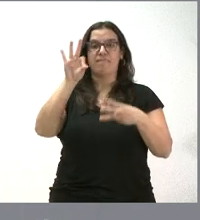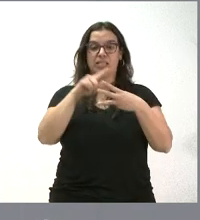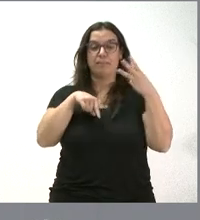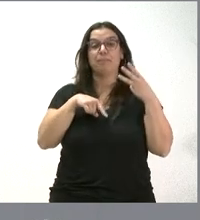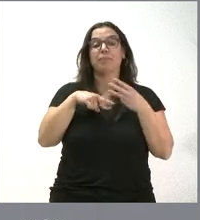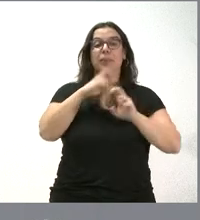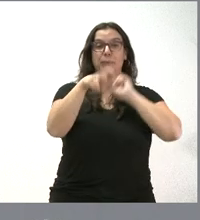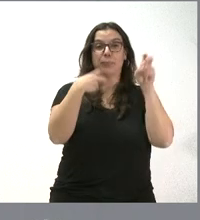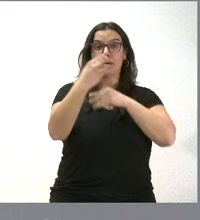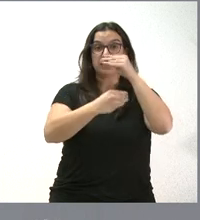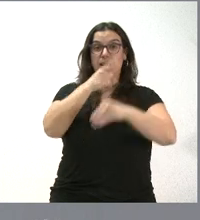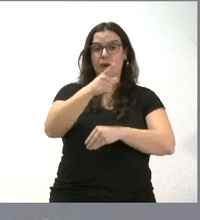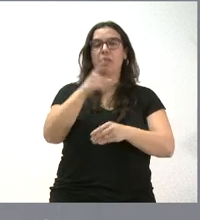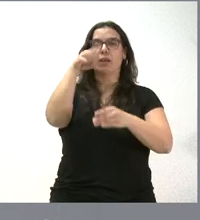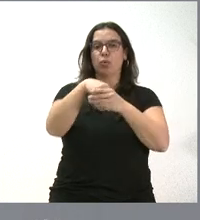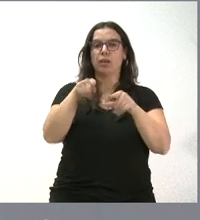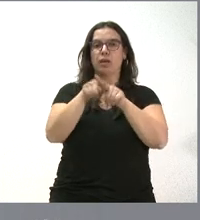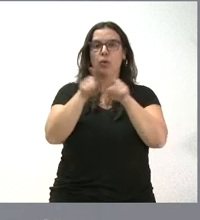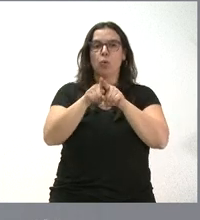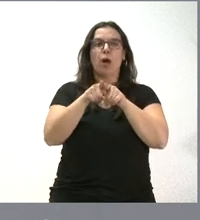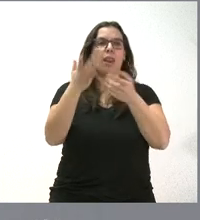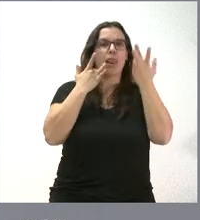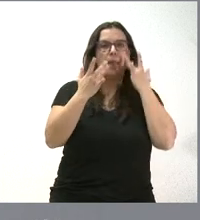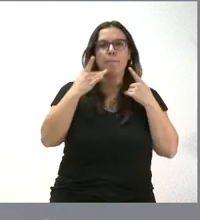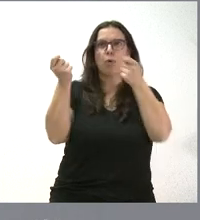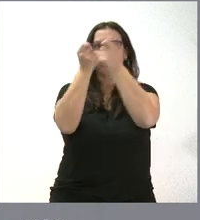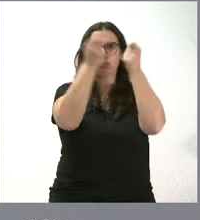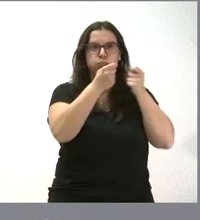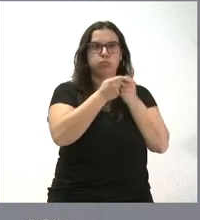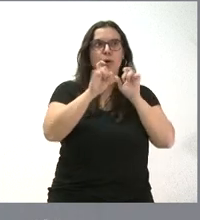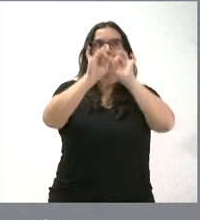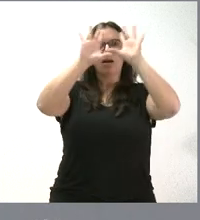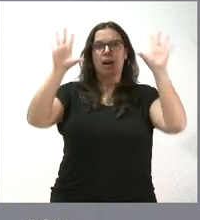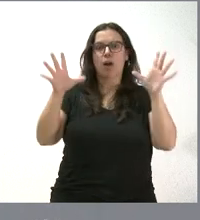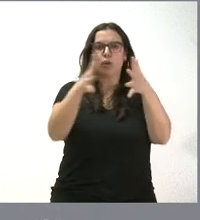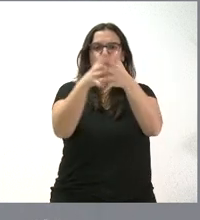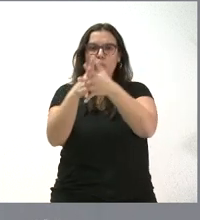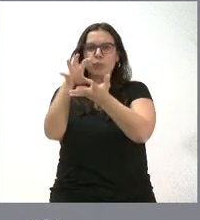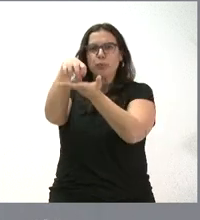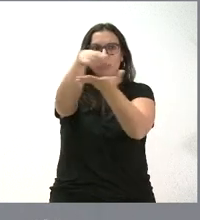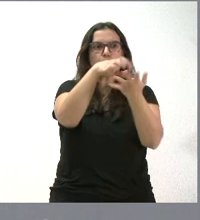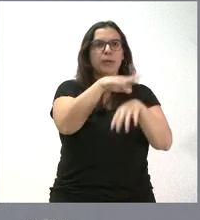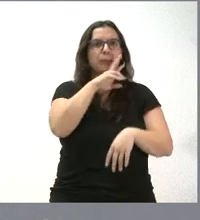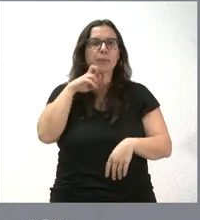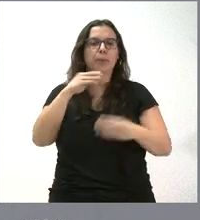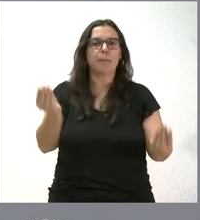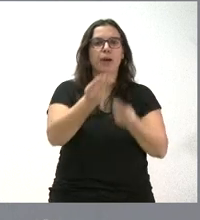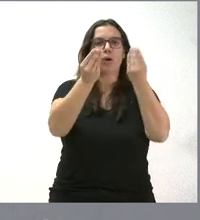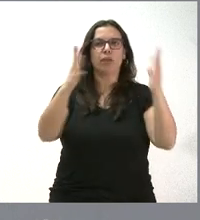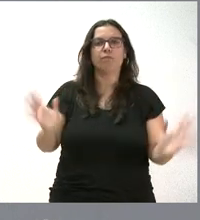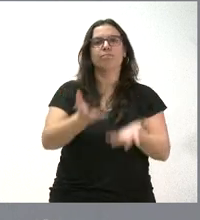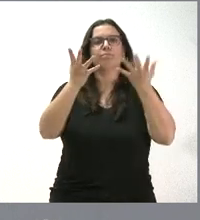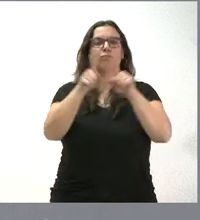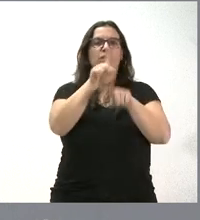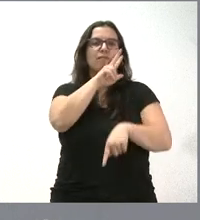a realizar incluyen los tratamientos selvícolas, desbroces, odas, clareo y pequeñas infraestructuras para la conservación, mejora y fomento del valor y uso